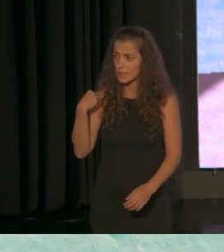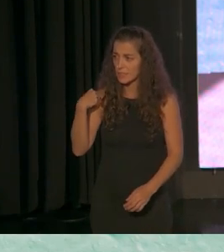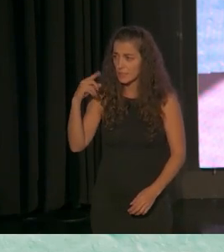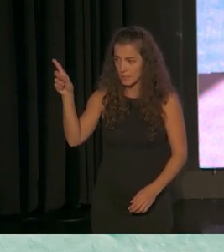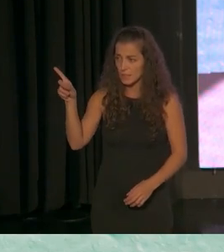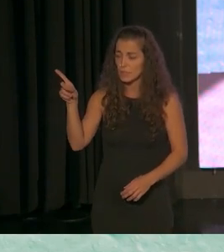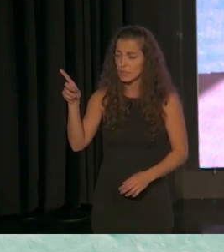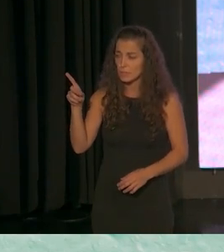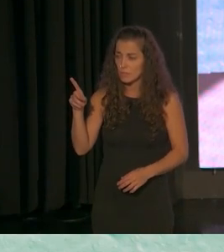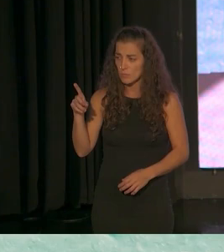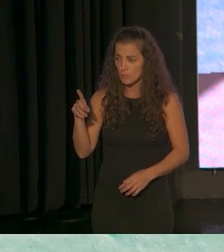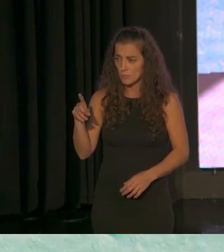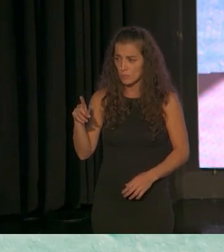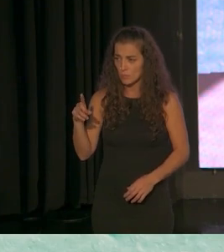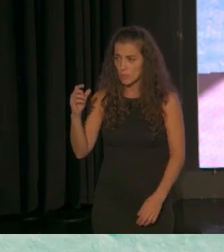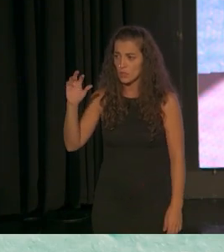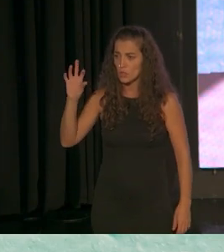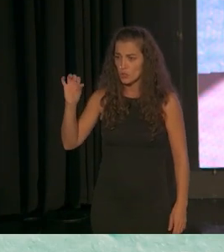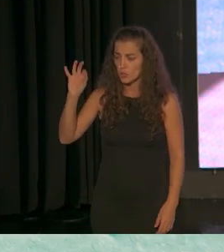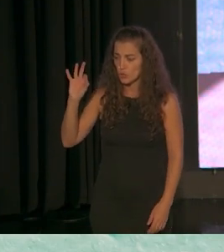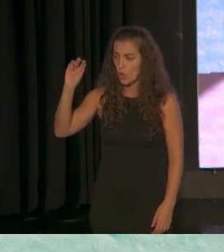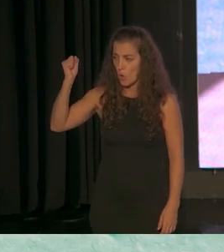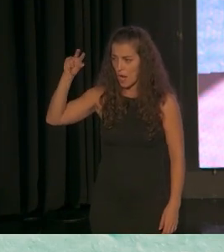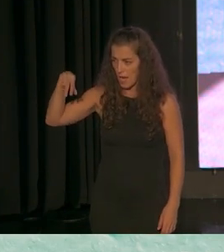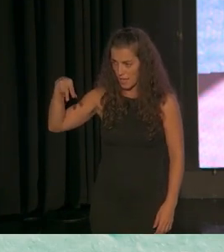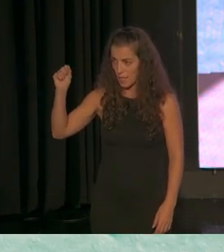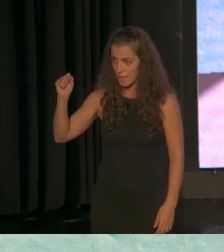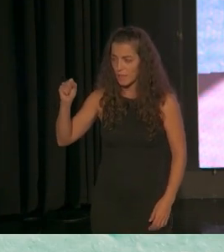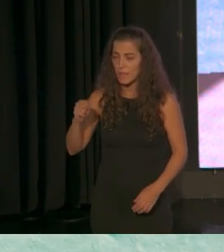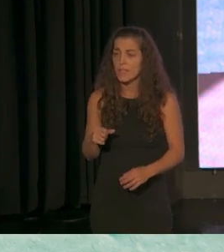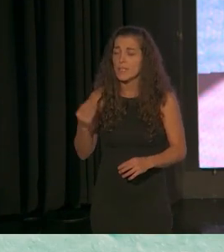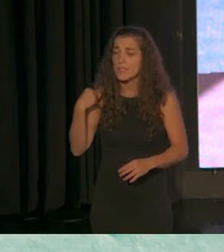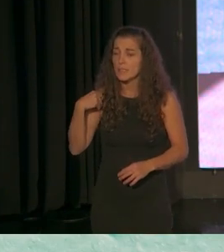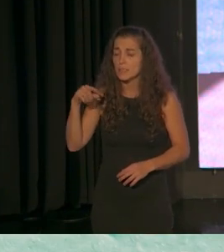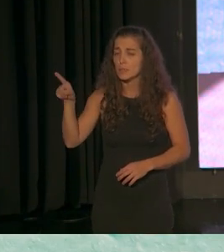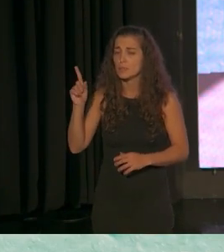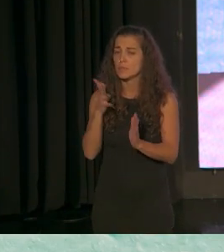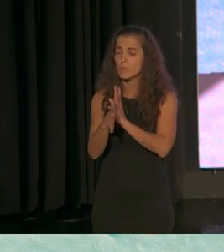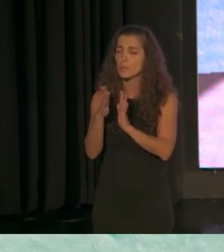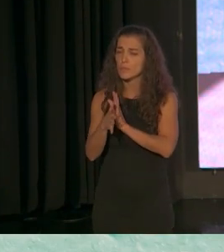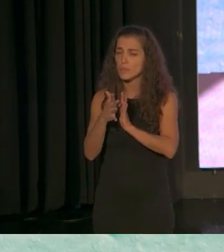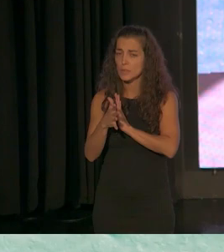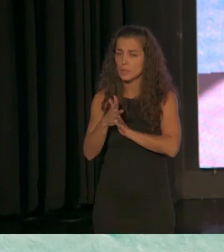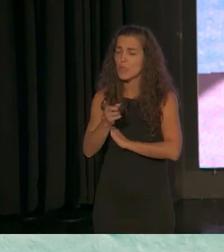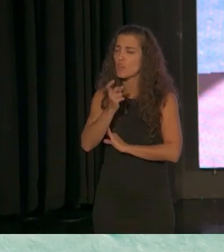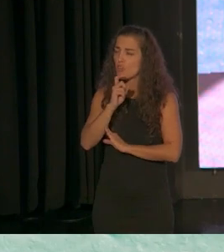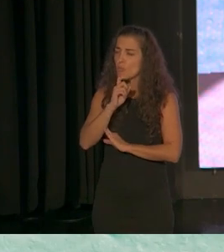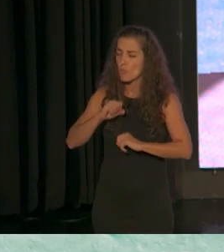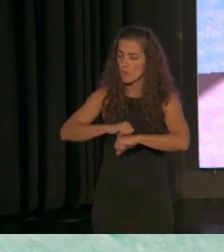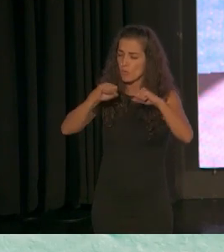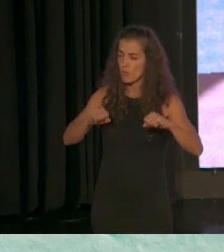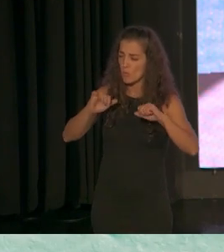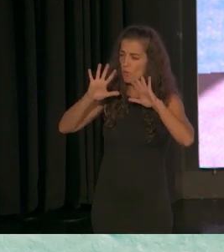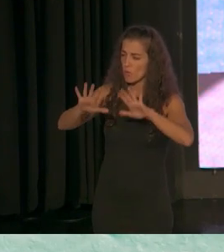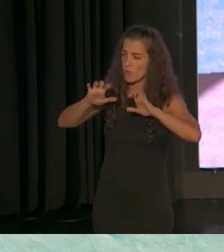que justamente nos explica y abundan en cómo aprenden los adultos de la misma